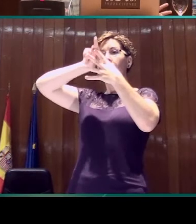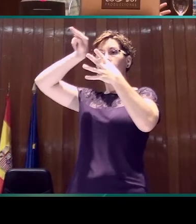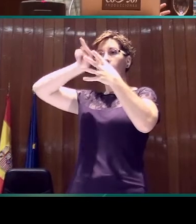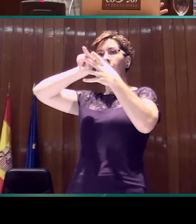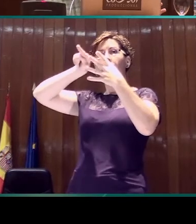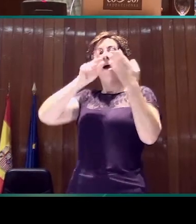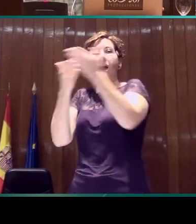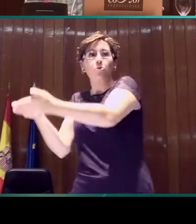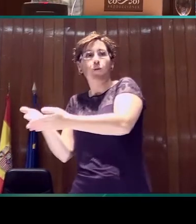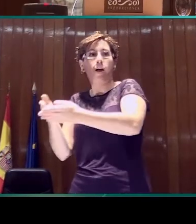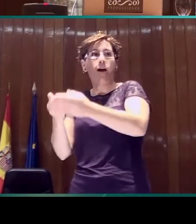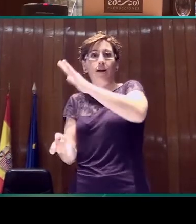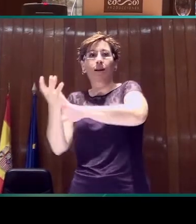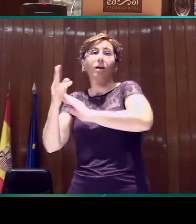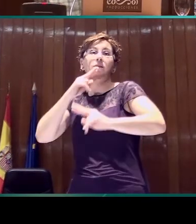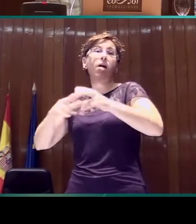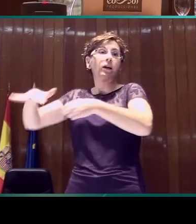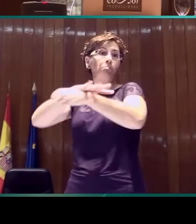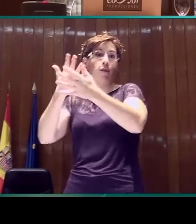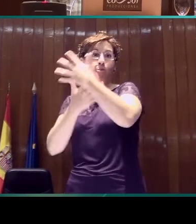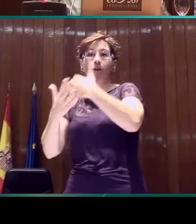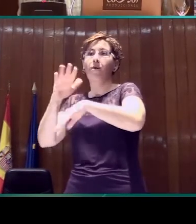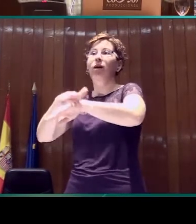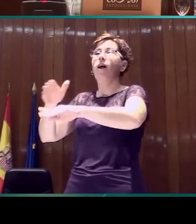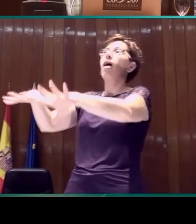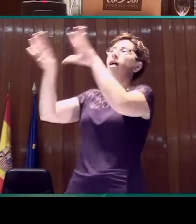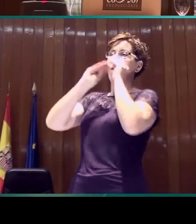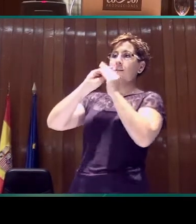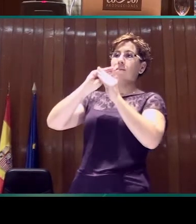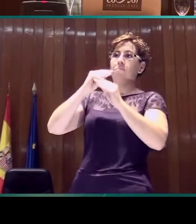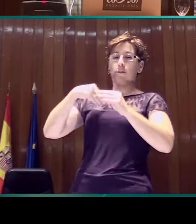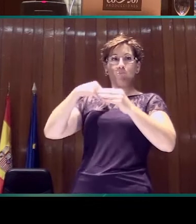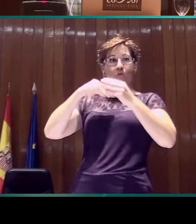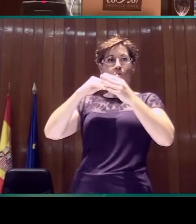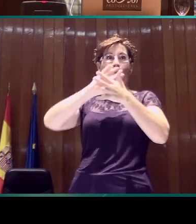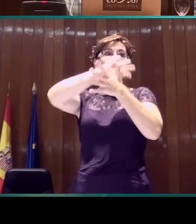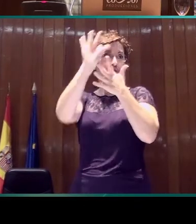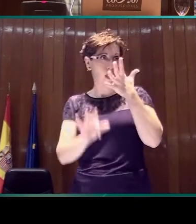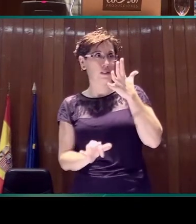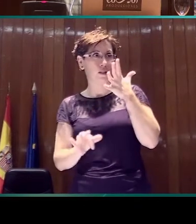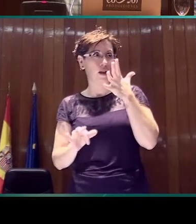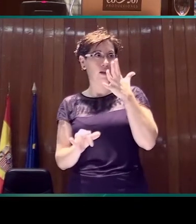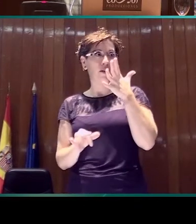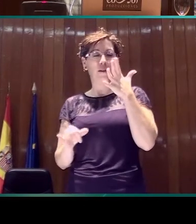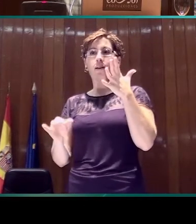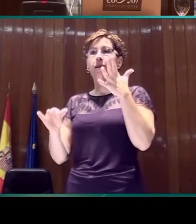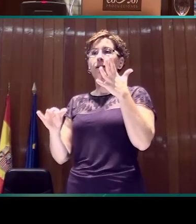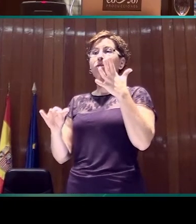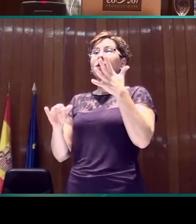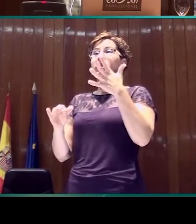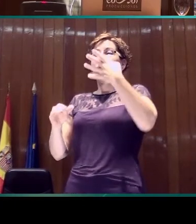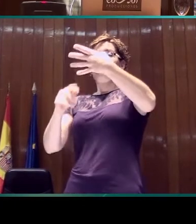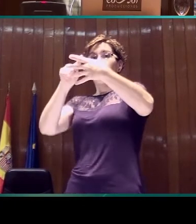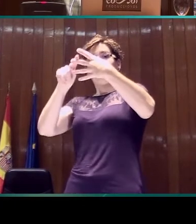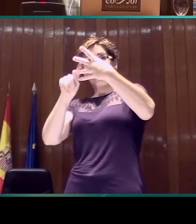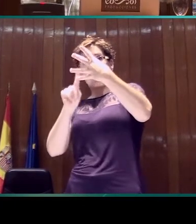nos permite entender la boya lista. Como veis, hay relaciones y ha tomado información o ha